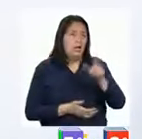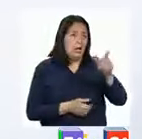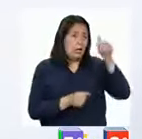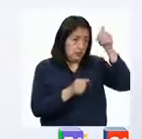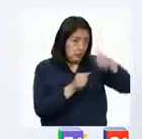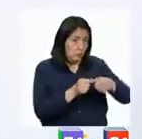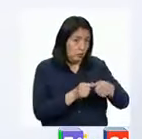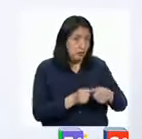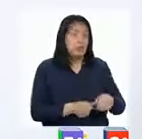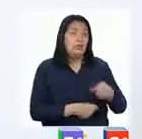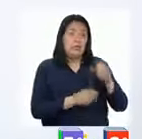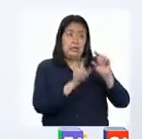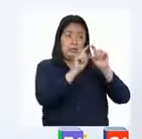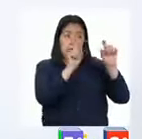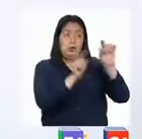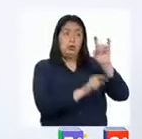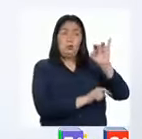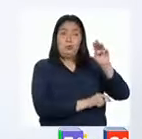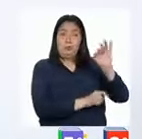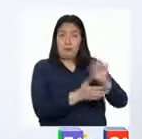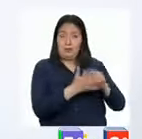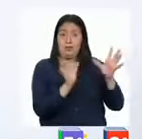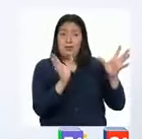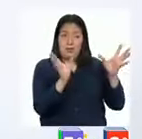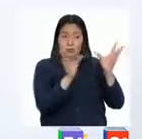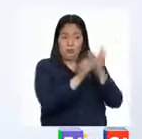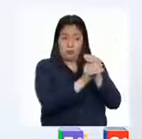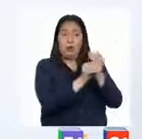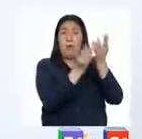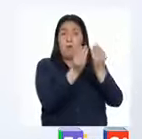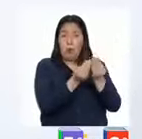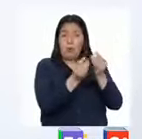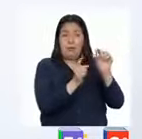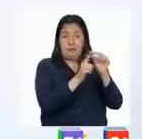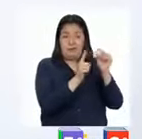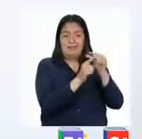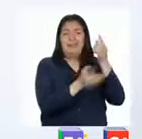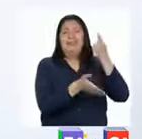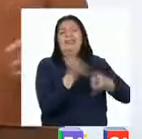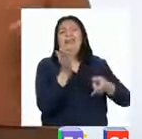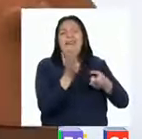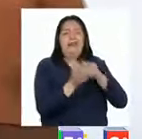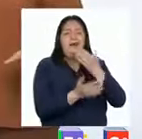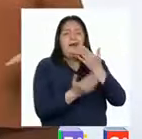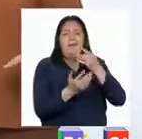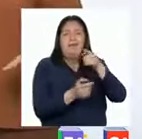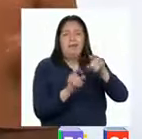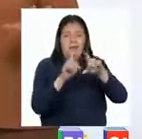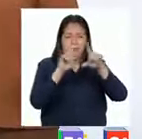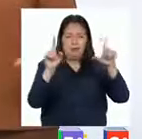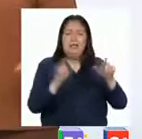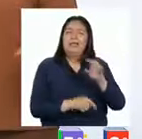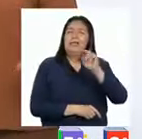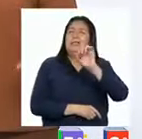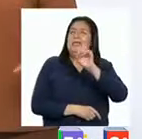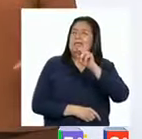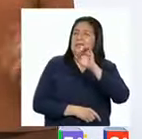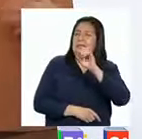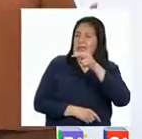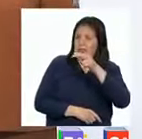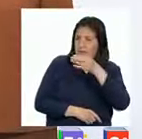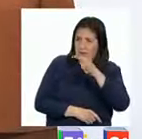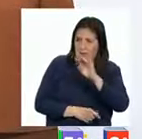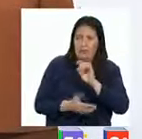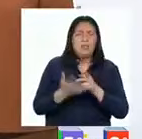Recuerden que la sumilla debe decir en pocas palabras de qué trata el párrafo. Nashley, ¿por qué no nos